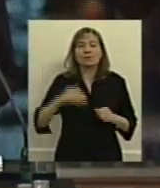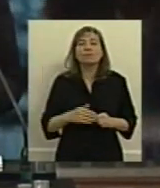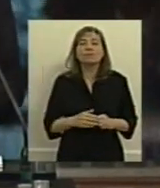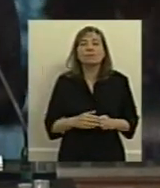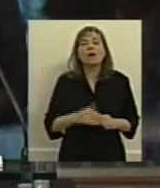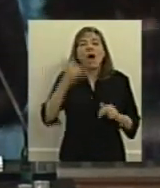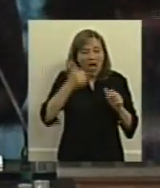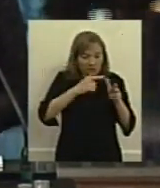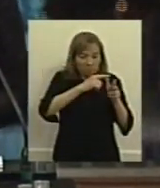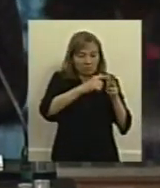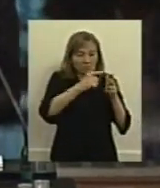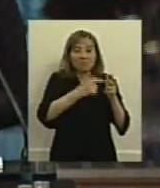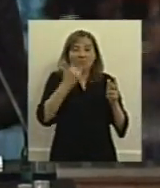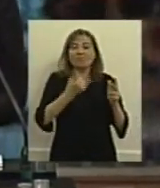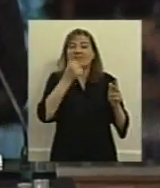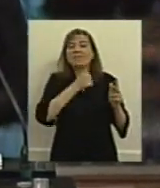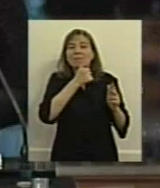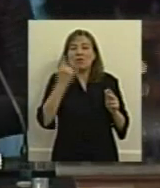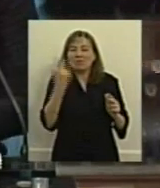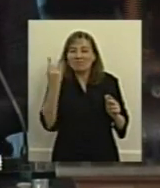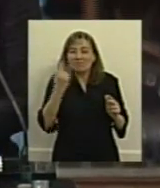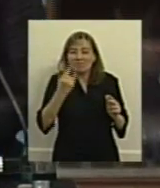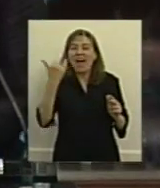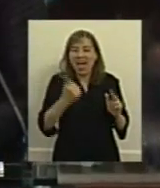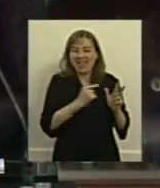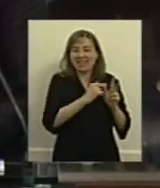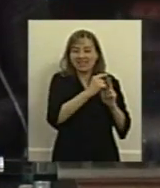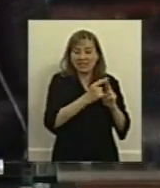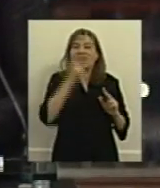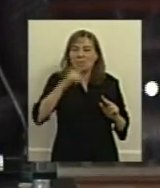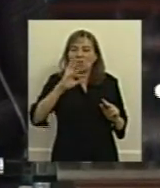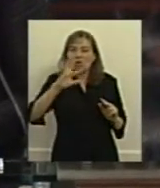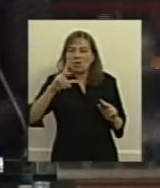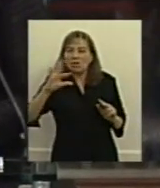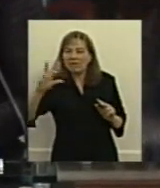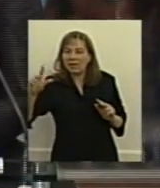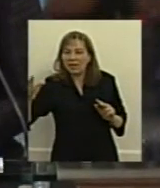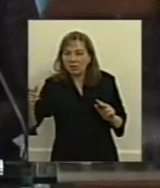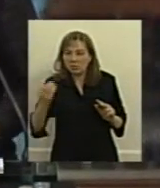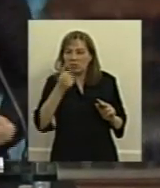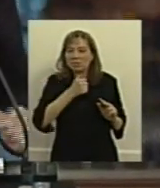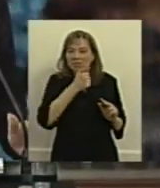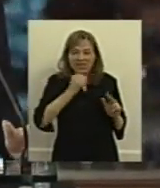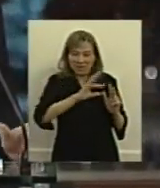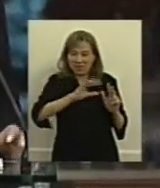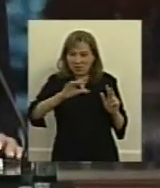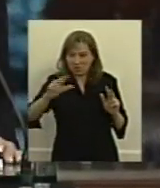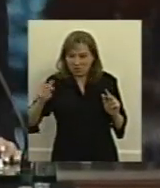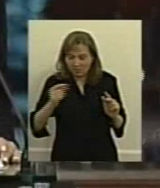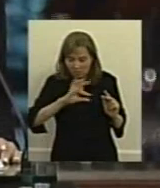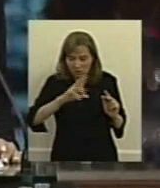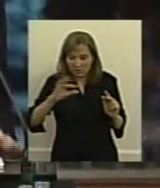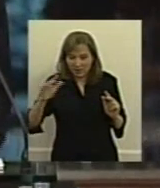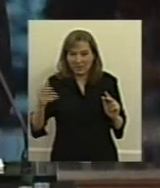falsificación adulteración también robados porque esto también va en pos de